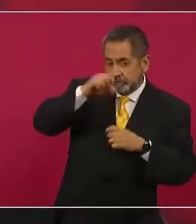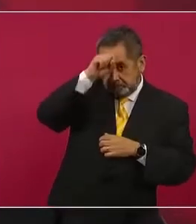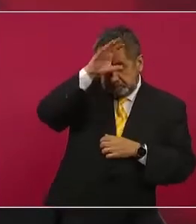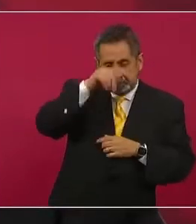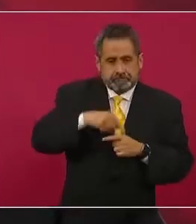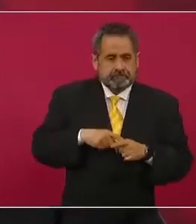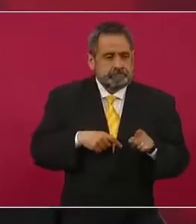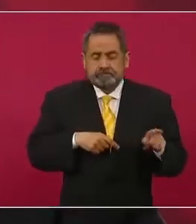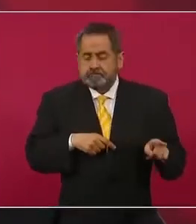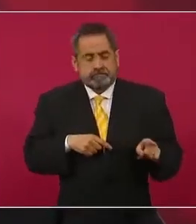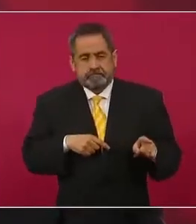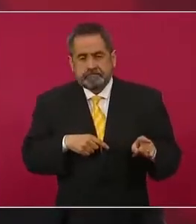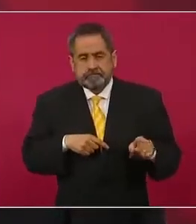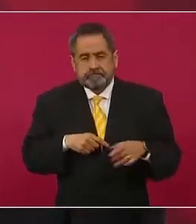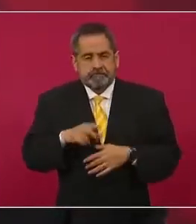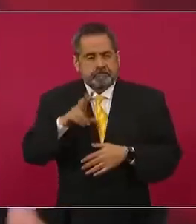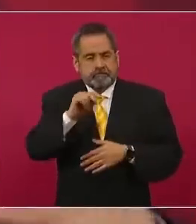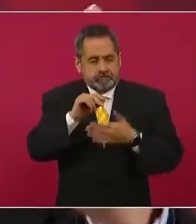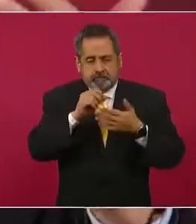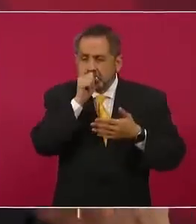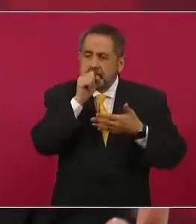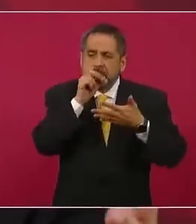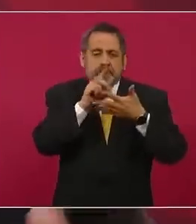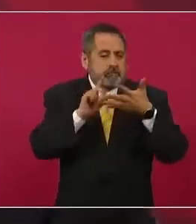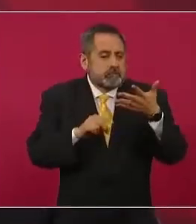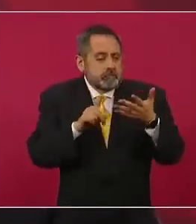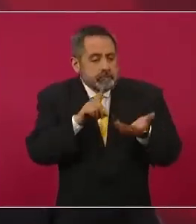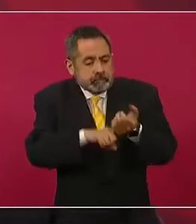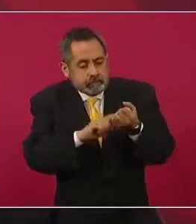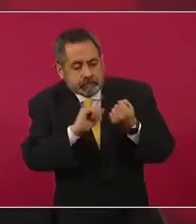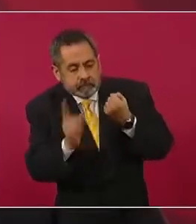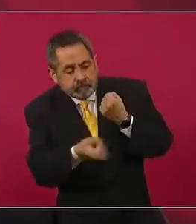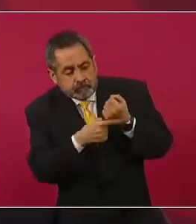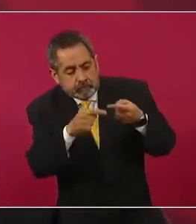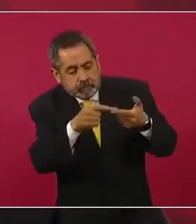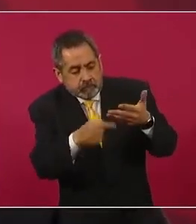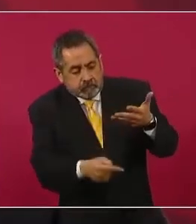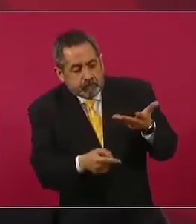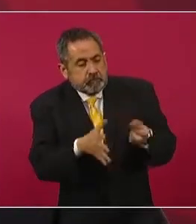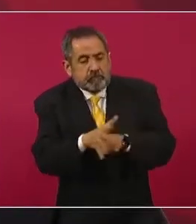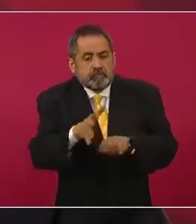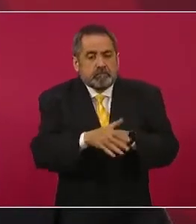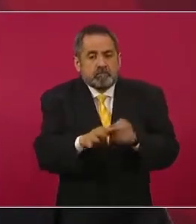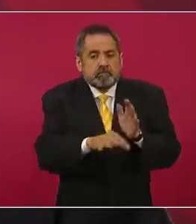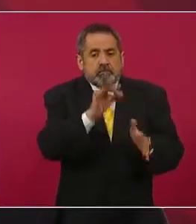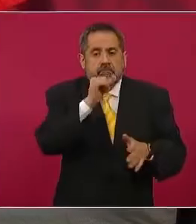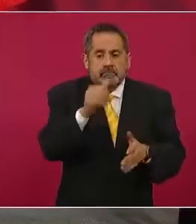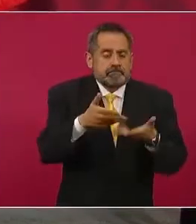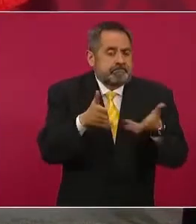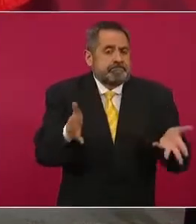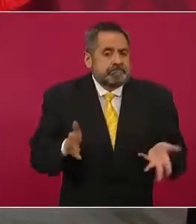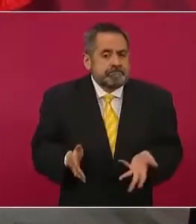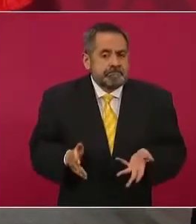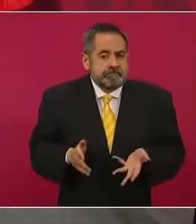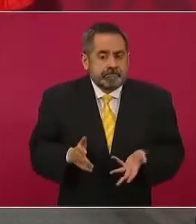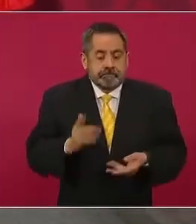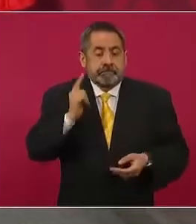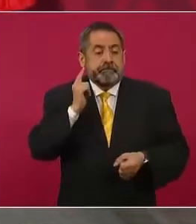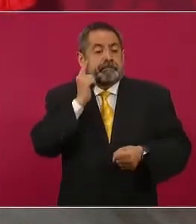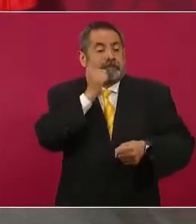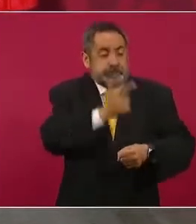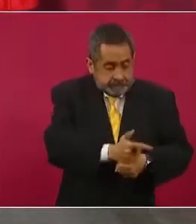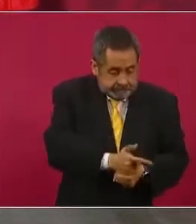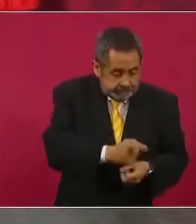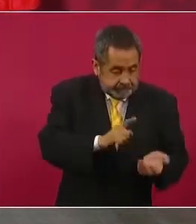pues no se puede o no se especifica, uno no sabe qué es lo que se va a encontrar allí. Es general, cuando ya se